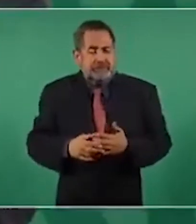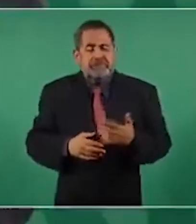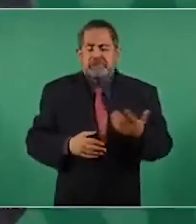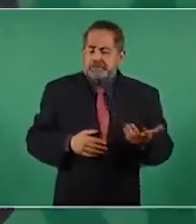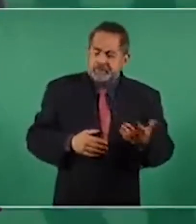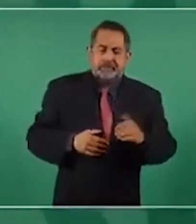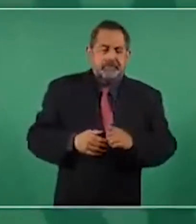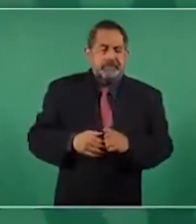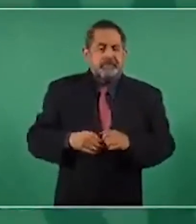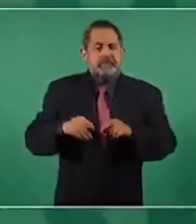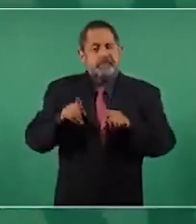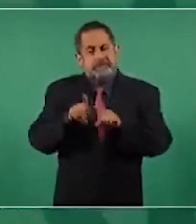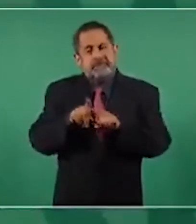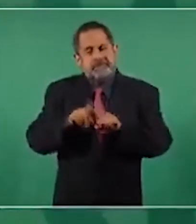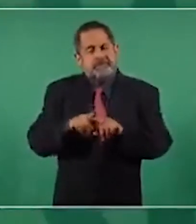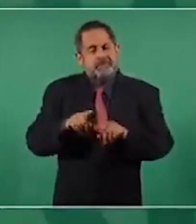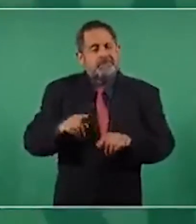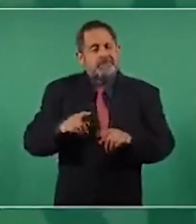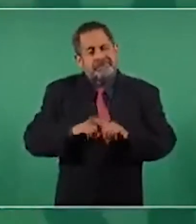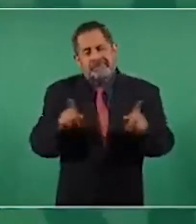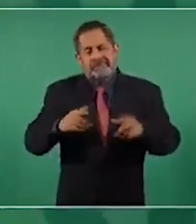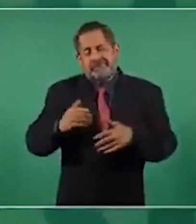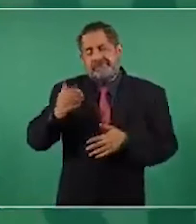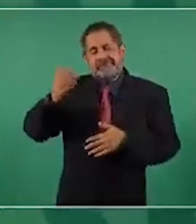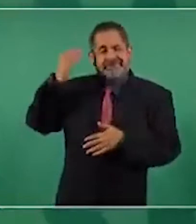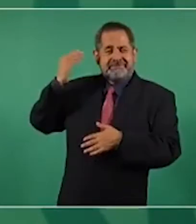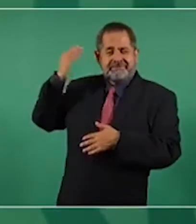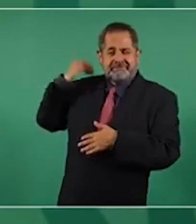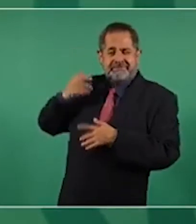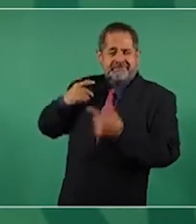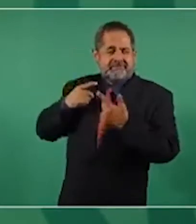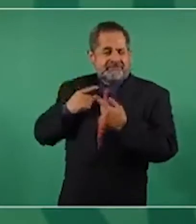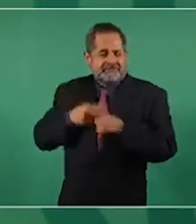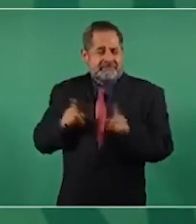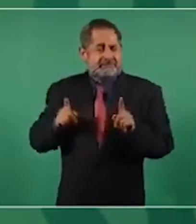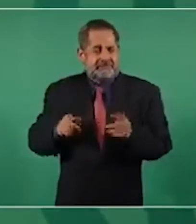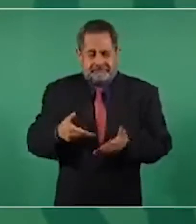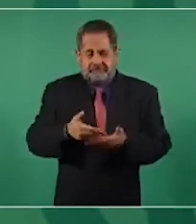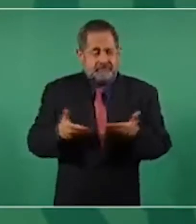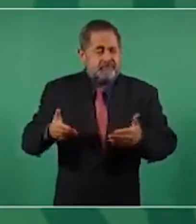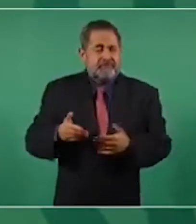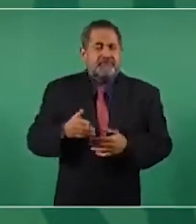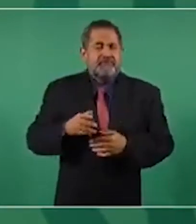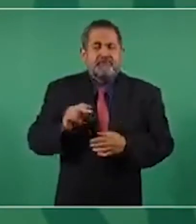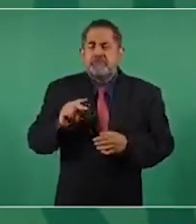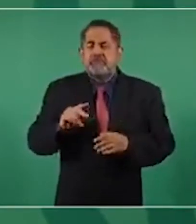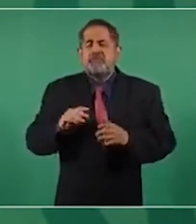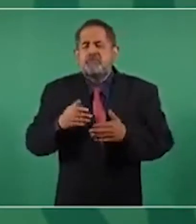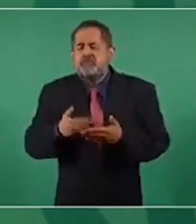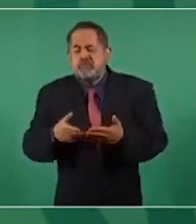es distinto, porque se entrega